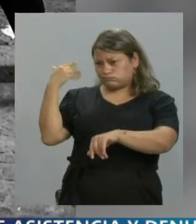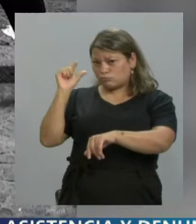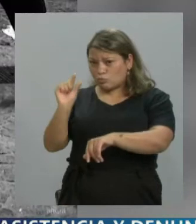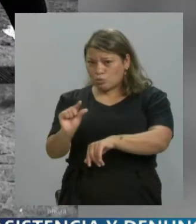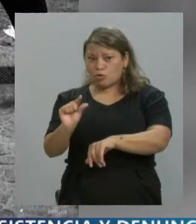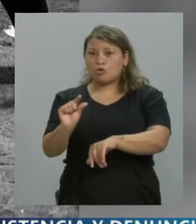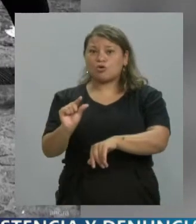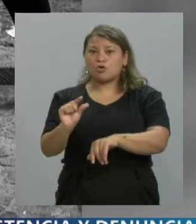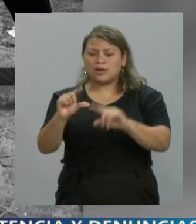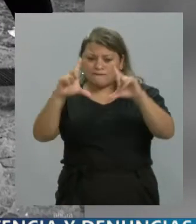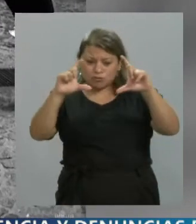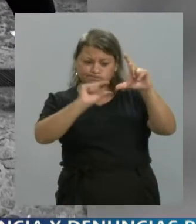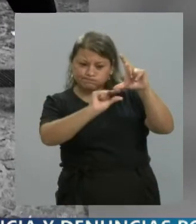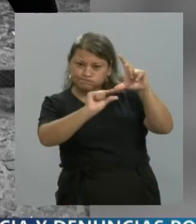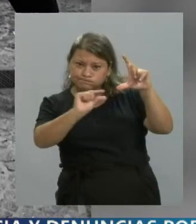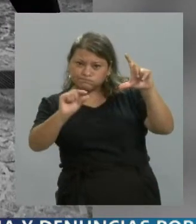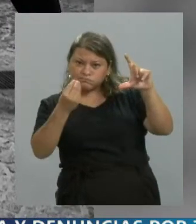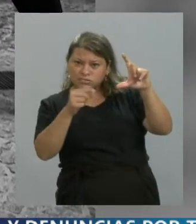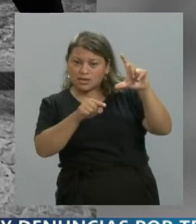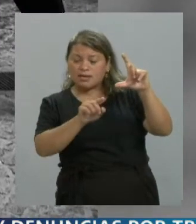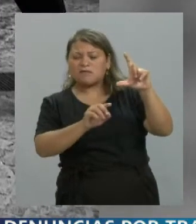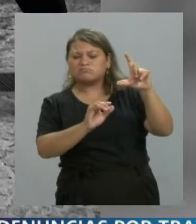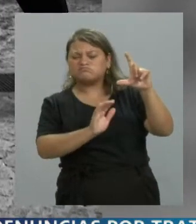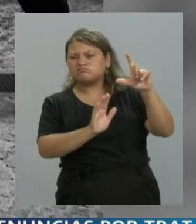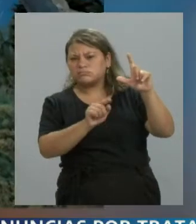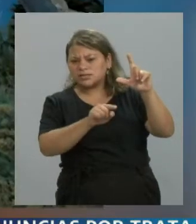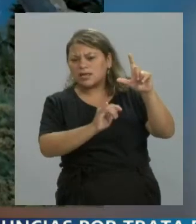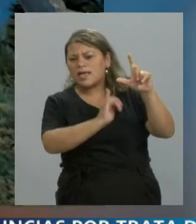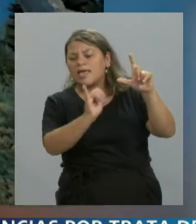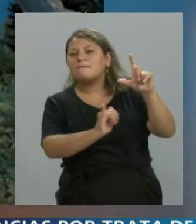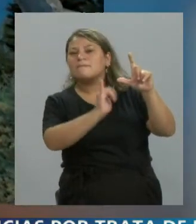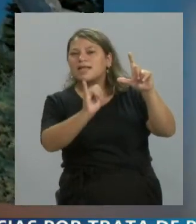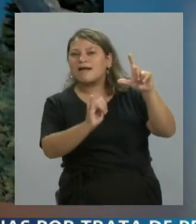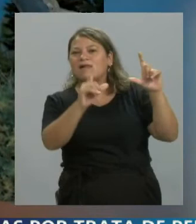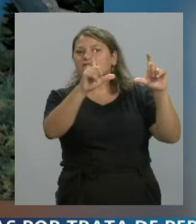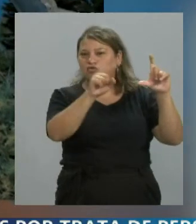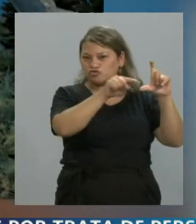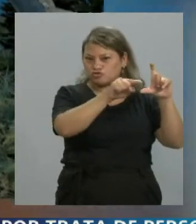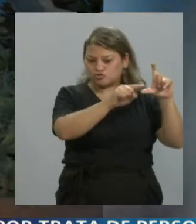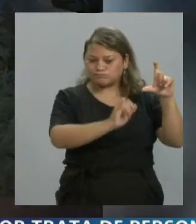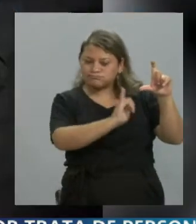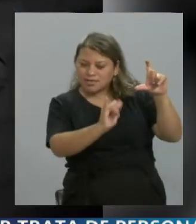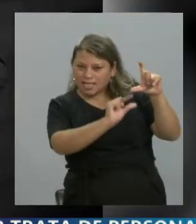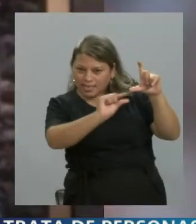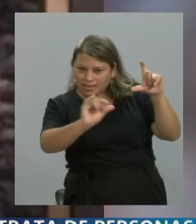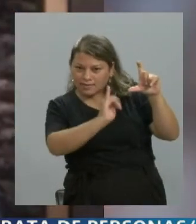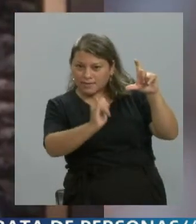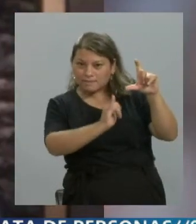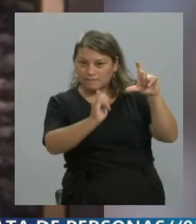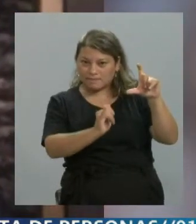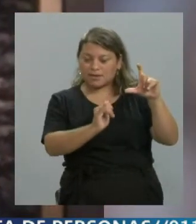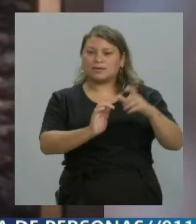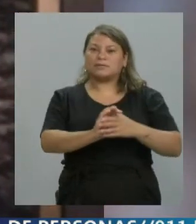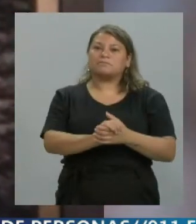el epígrafe cumplía la función, a veces, de reforzar la imagen. Aún